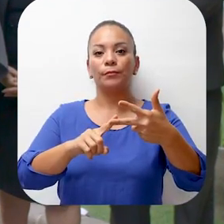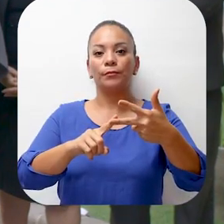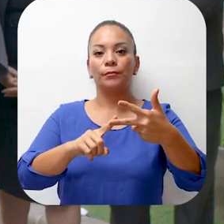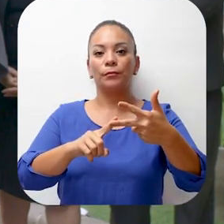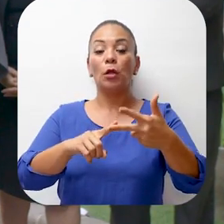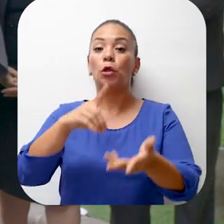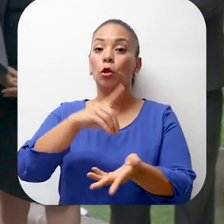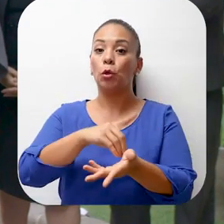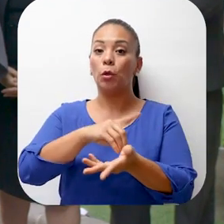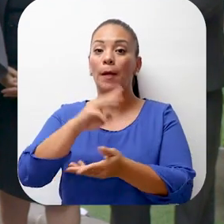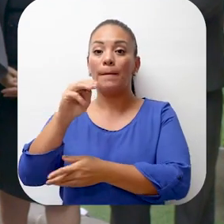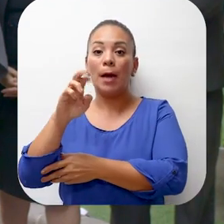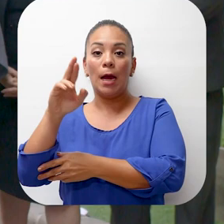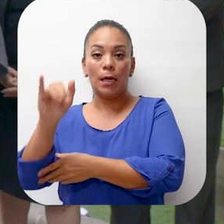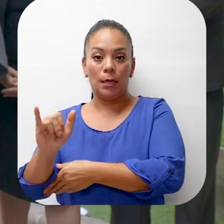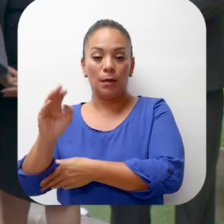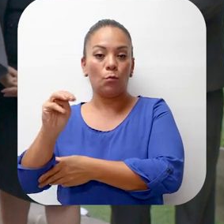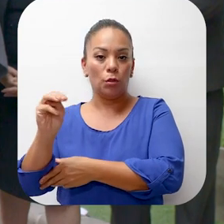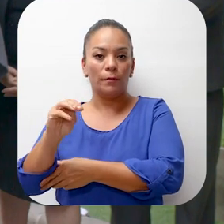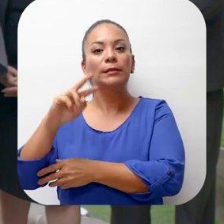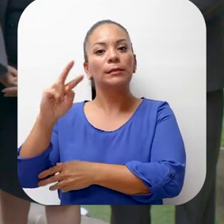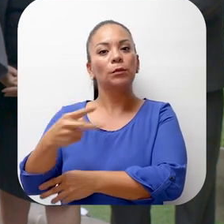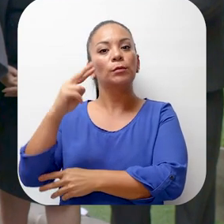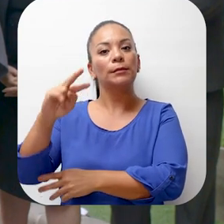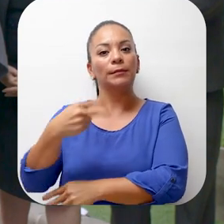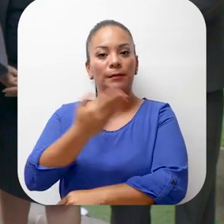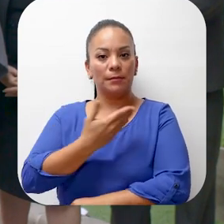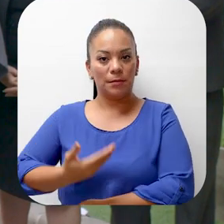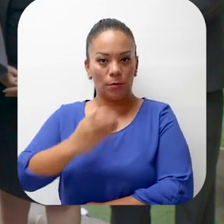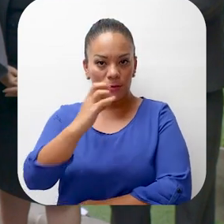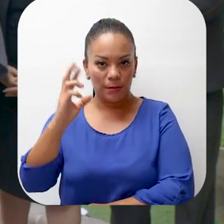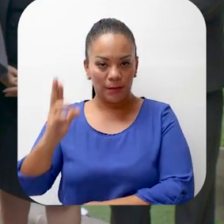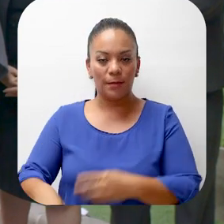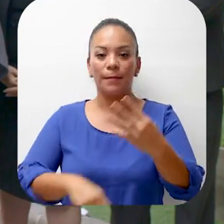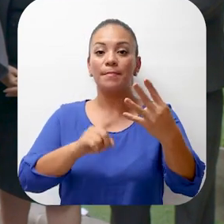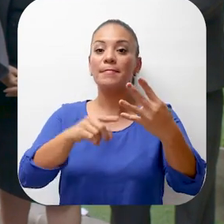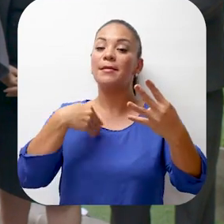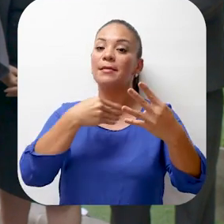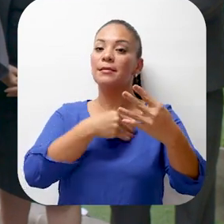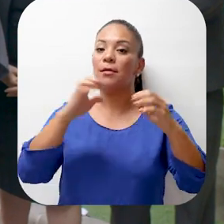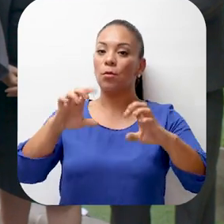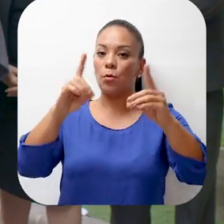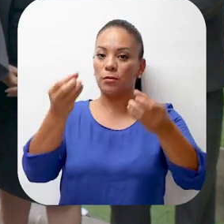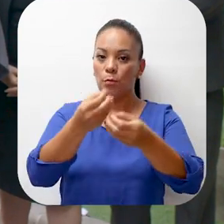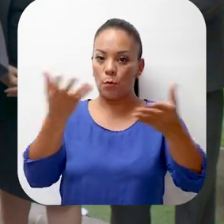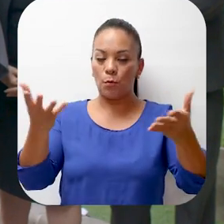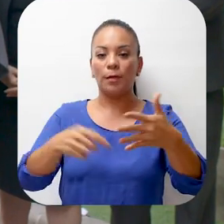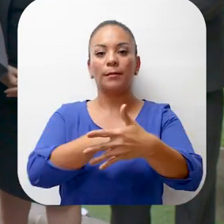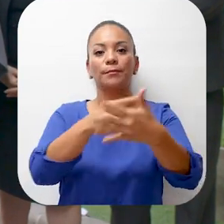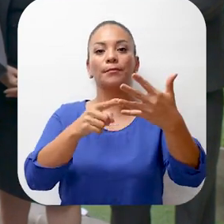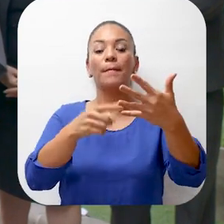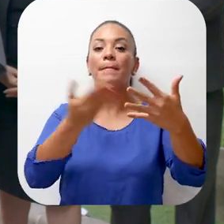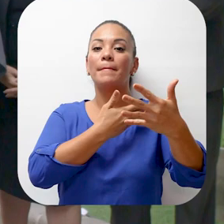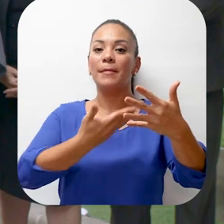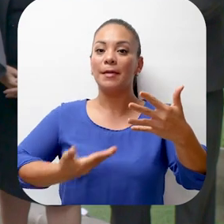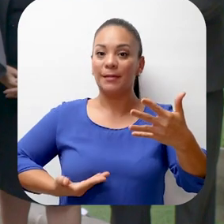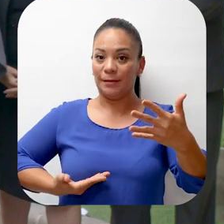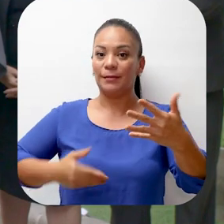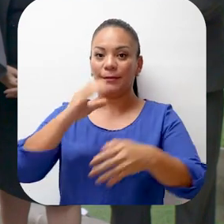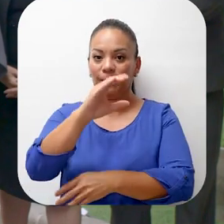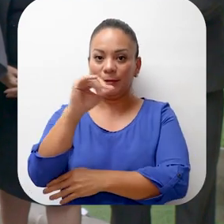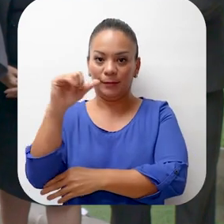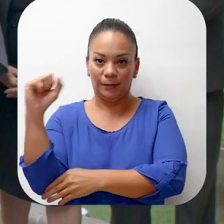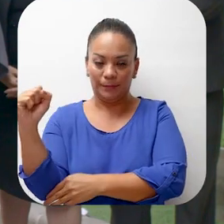doctora Mary Monive, segunda vicepresidenta de la República, la ministra de Educación Pública, la